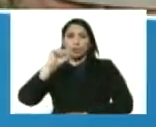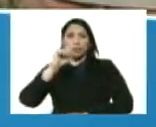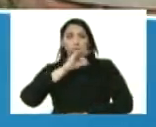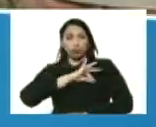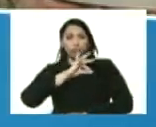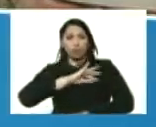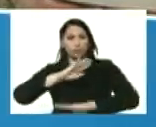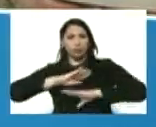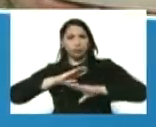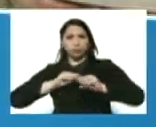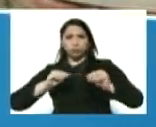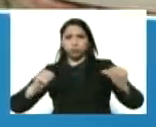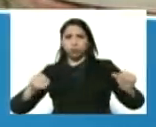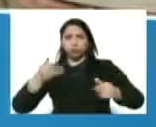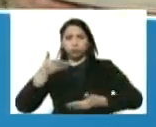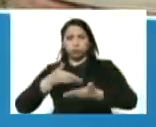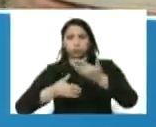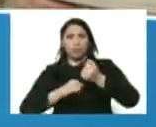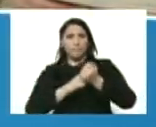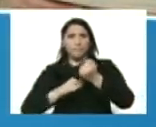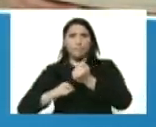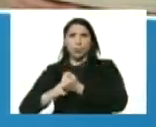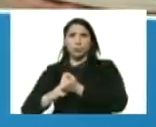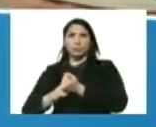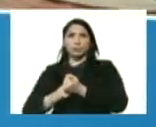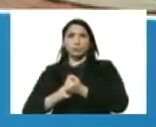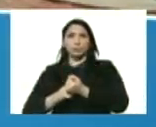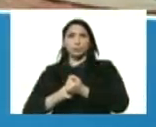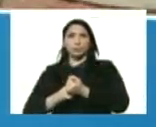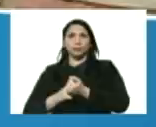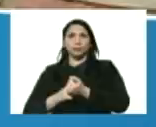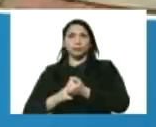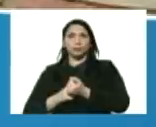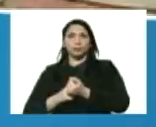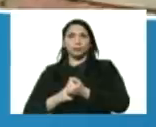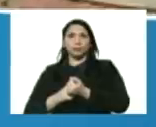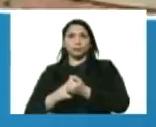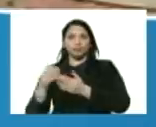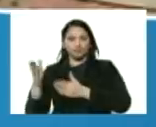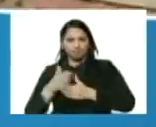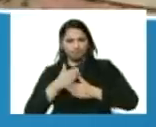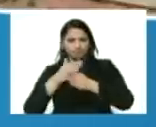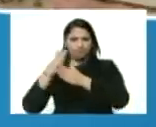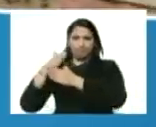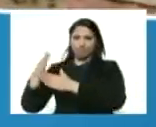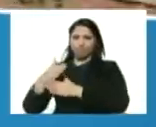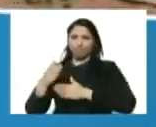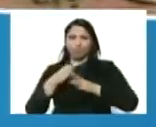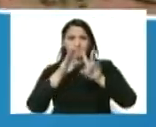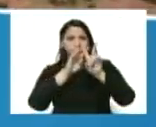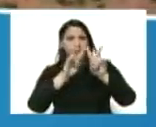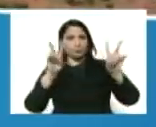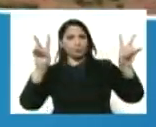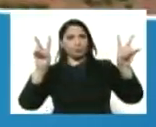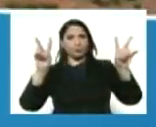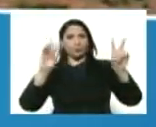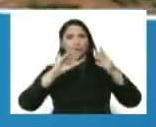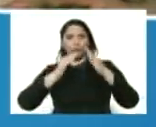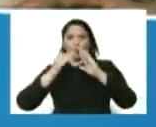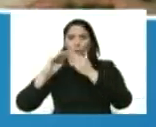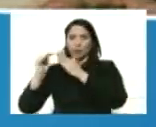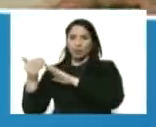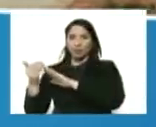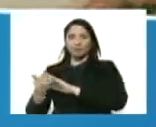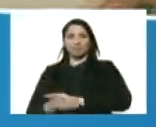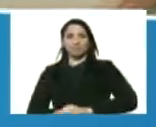territorial, en solidaridad, en el compartir comunitario, en paz, en la paz comunitaria.